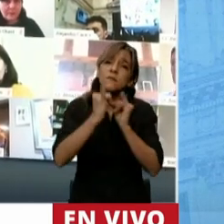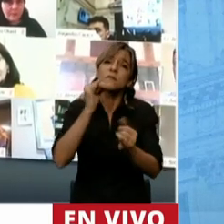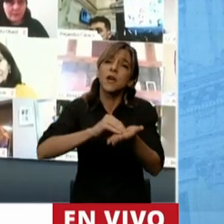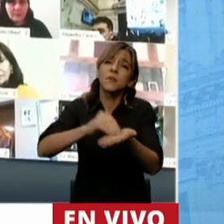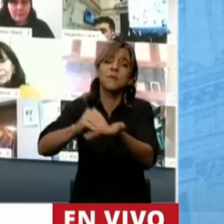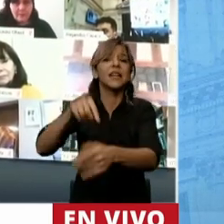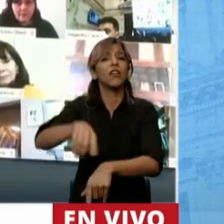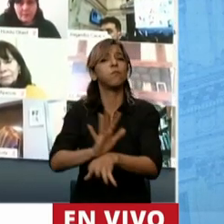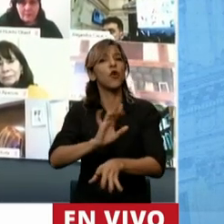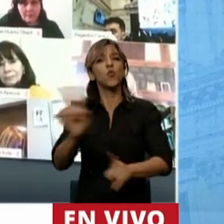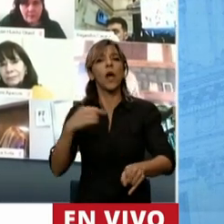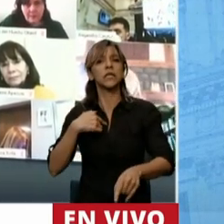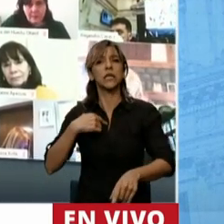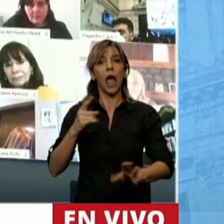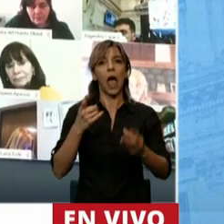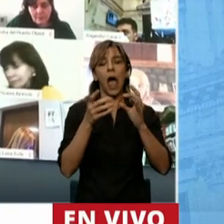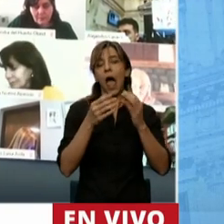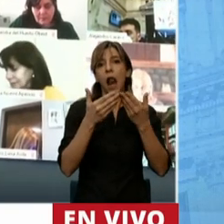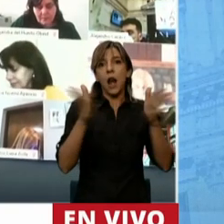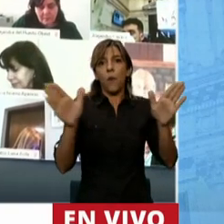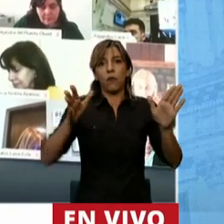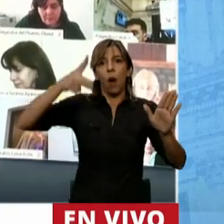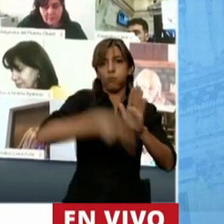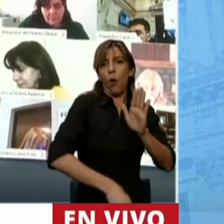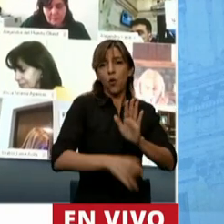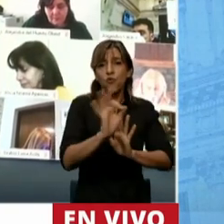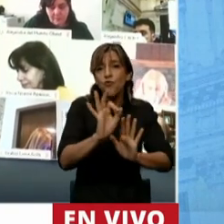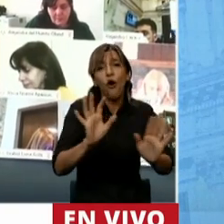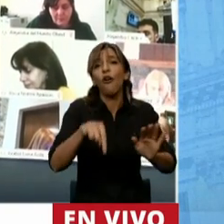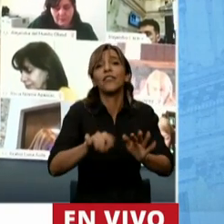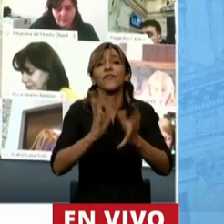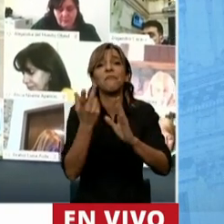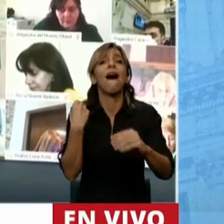libertades esto es una política de cuidados esto es una política para salvar